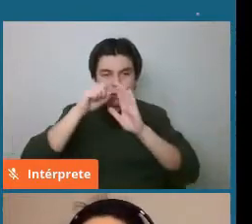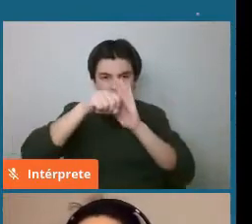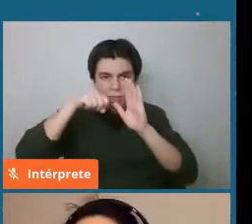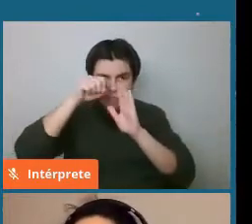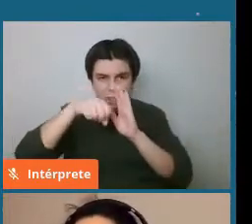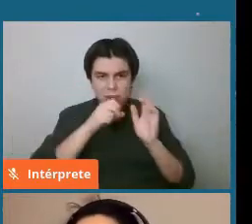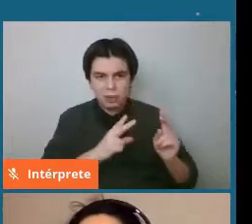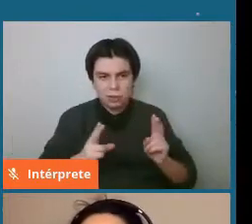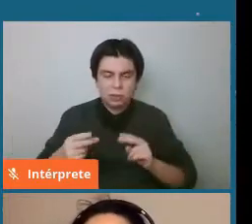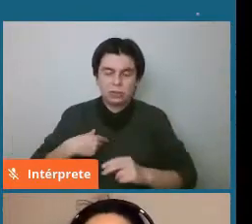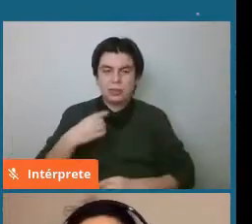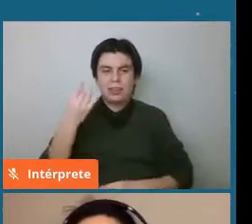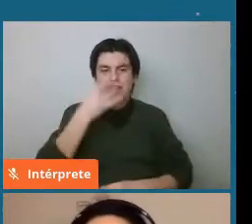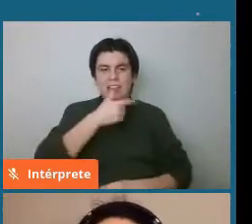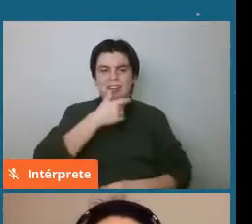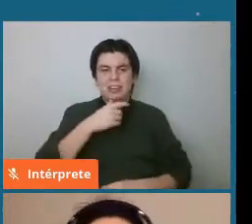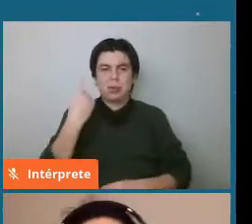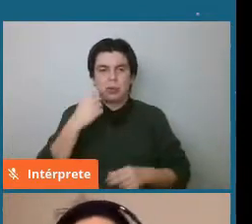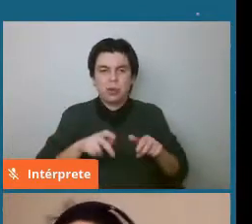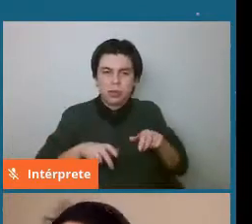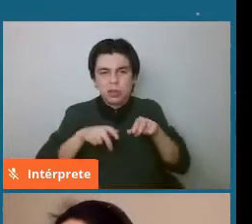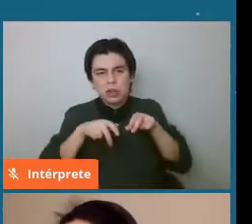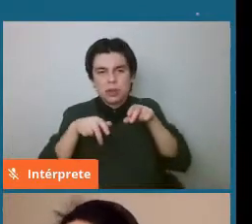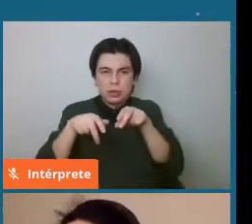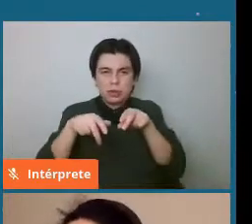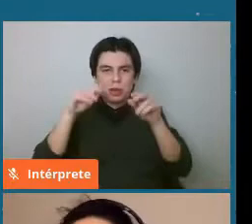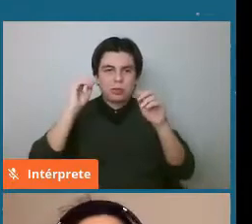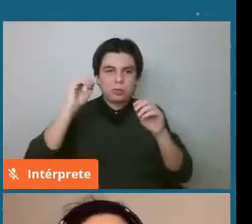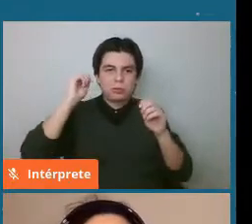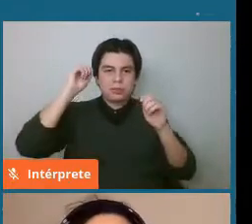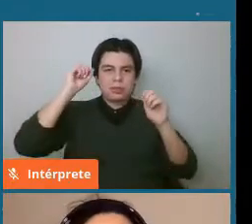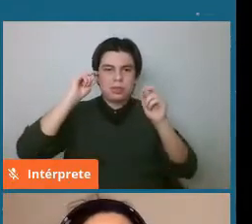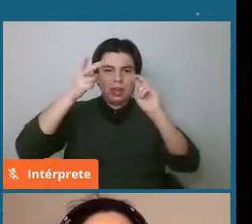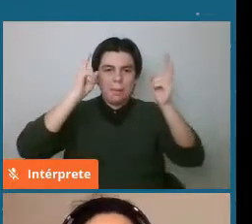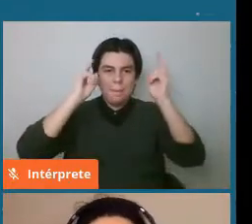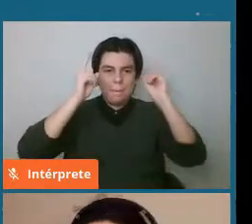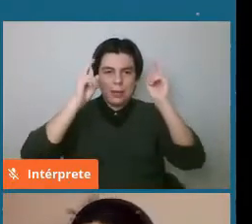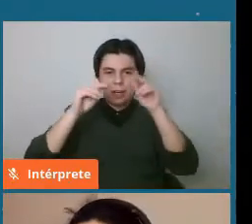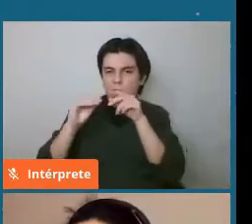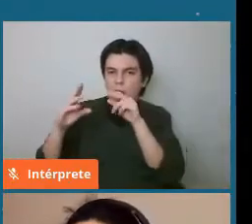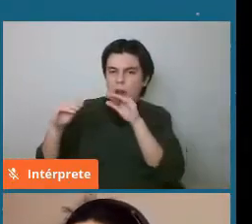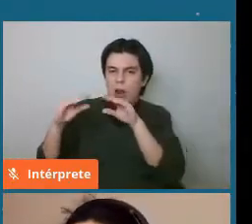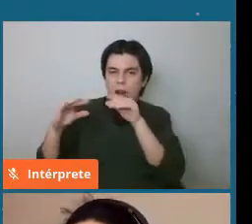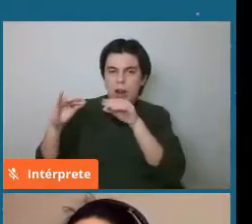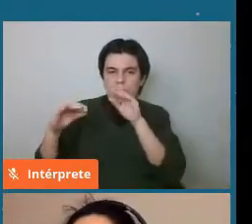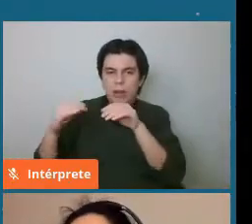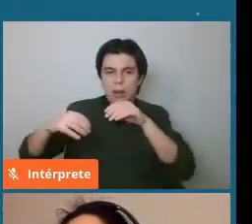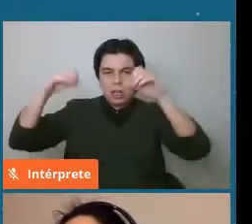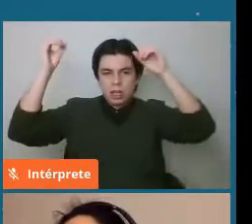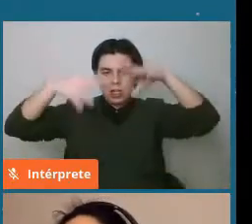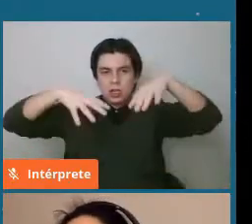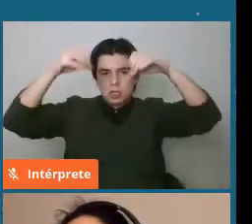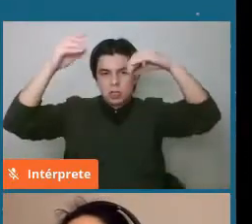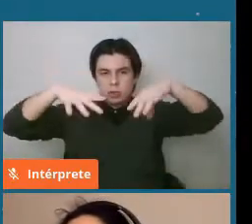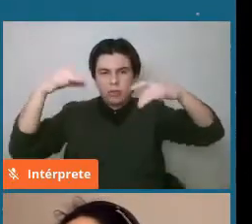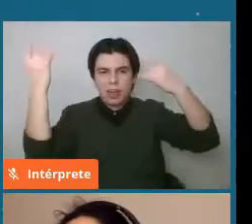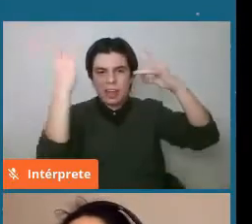divertida con unas dinosaurias que iban en una micro hablando a todo el mundo y hablando de las lluvias de estrella